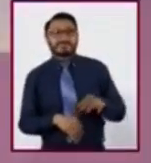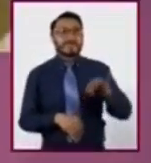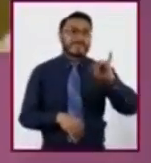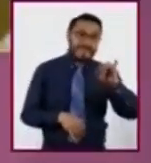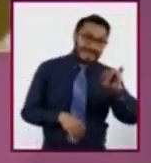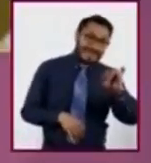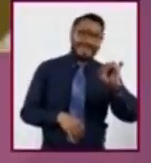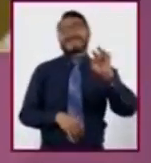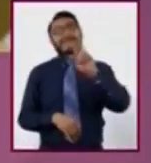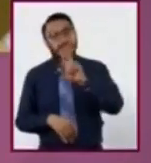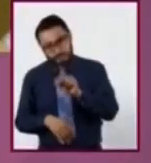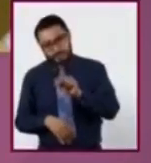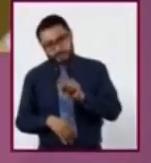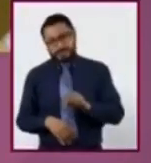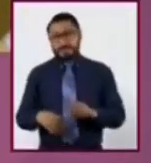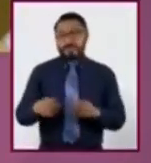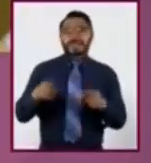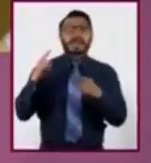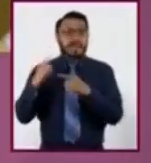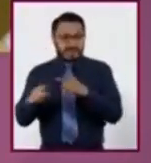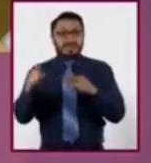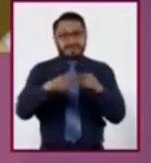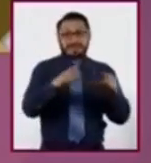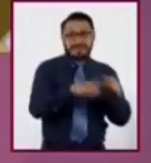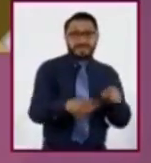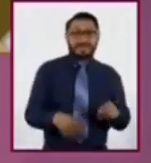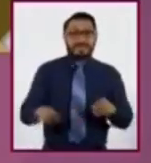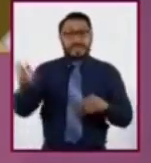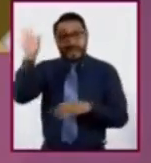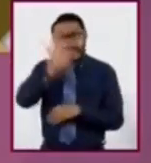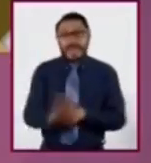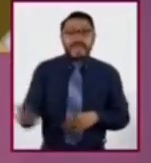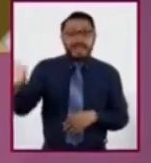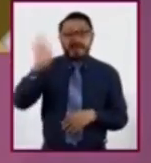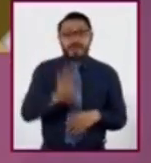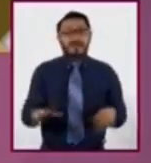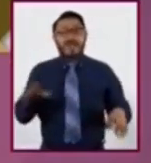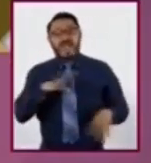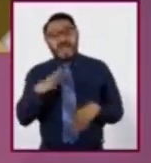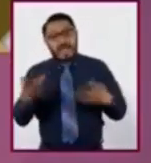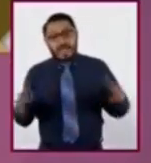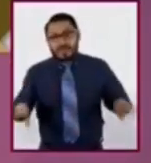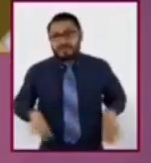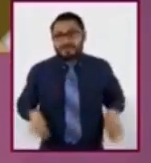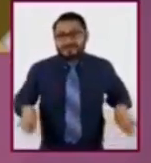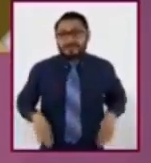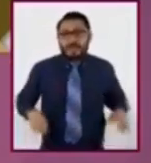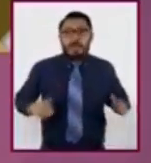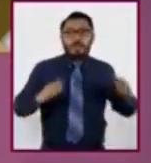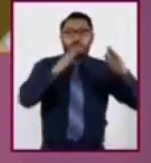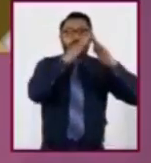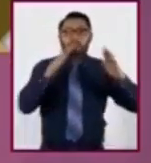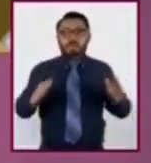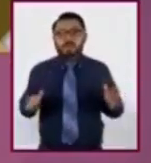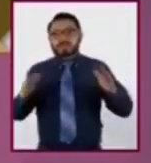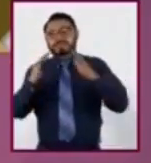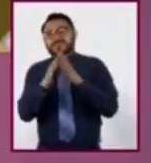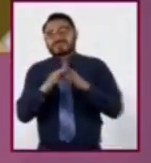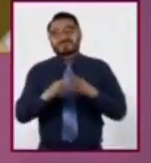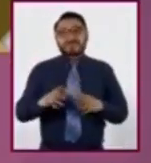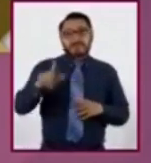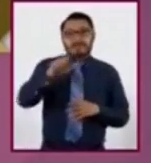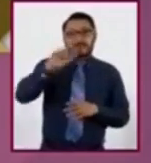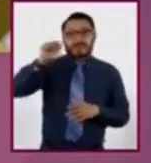Hay grandes diferencias entre los relieves. El relieve continental está conformado por montañas, llanuras,